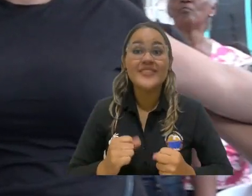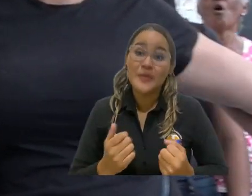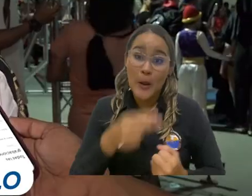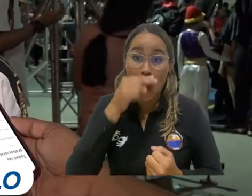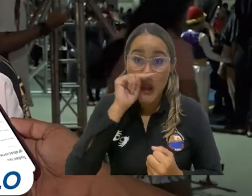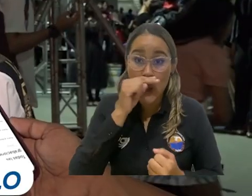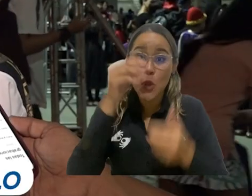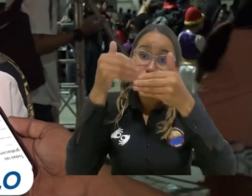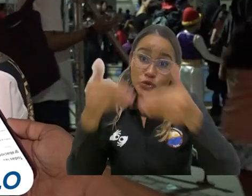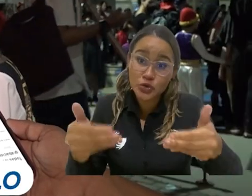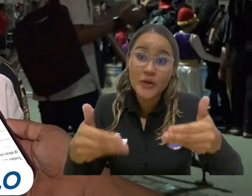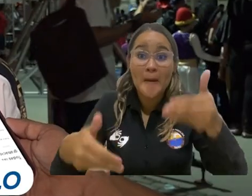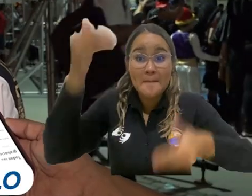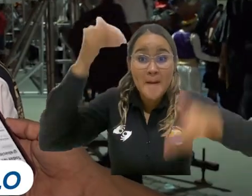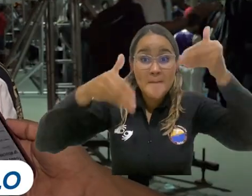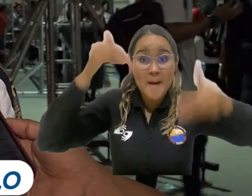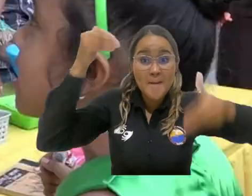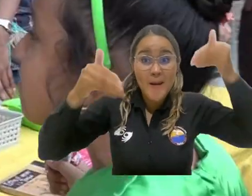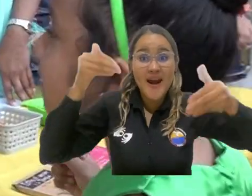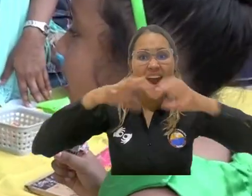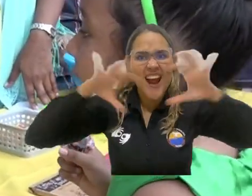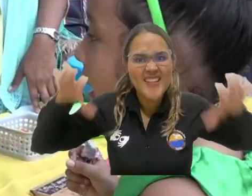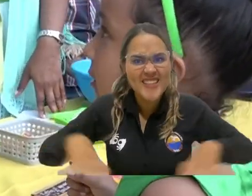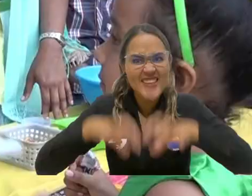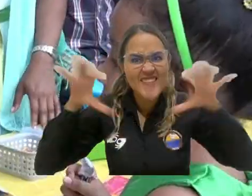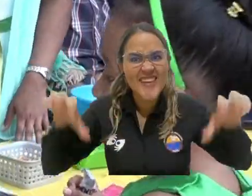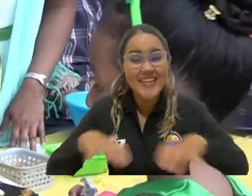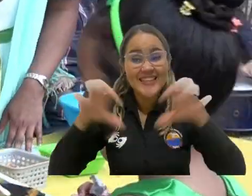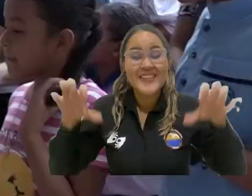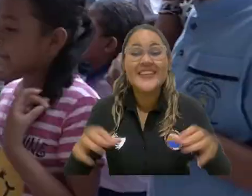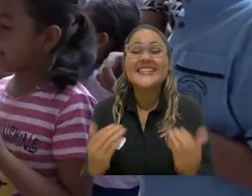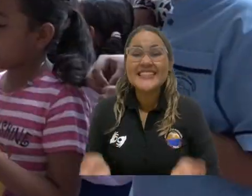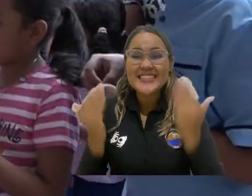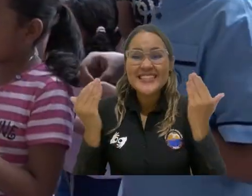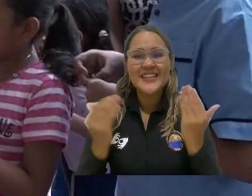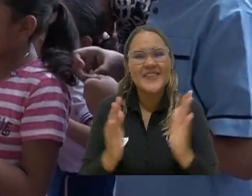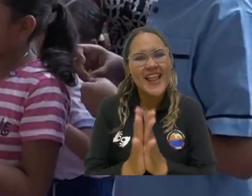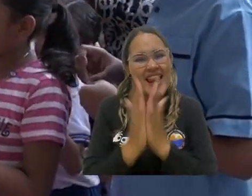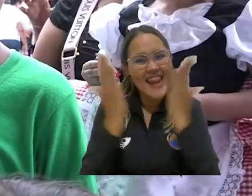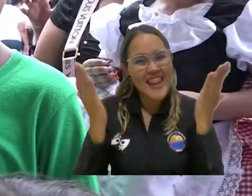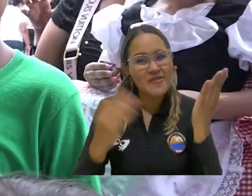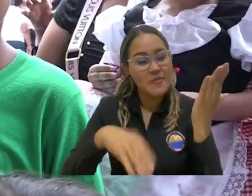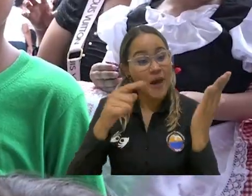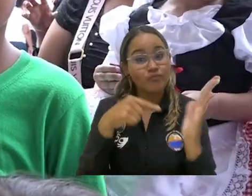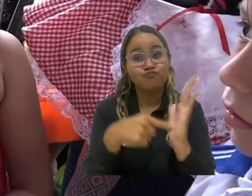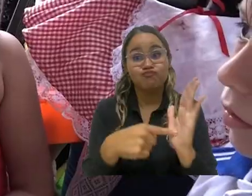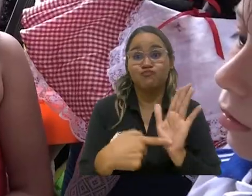los más grandes. Sobre todo también los libros que es lo que buscamos resaltar en esta feria.